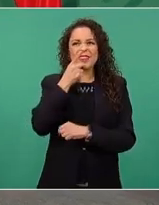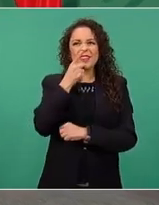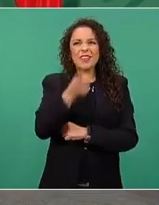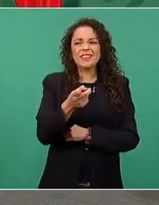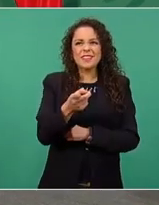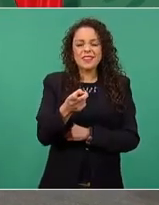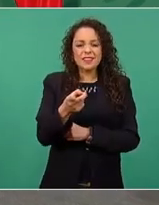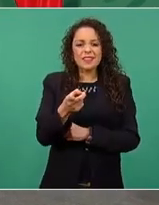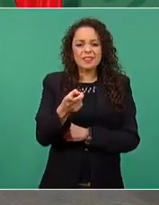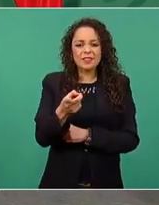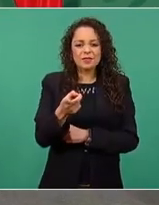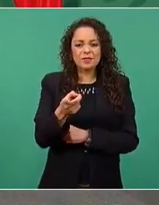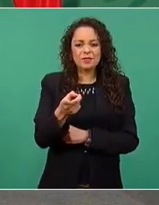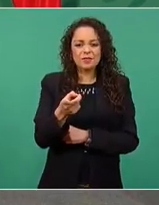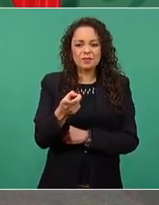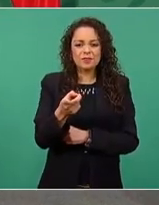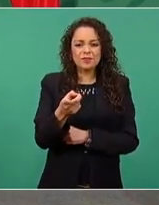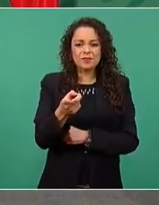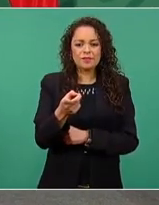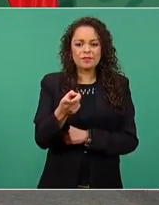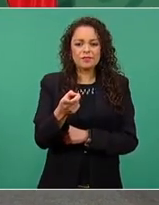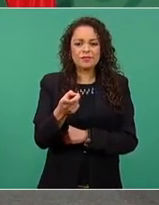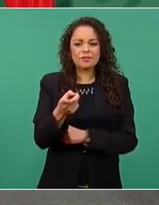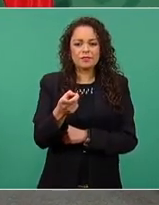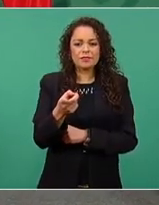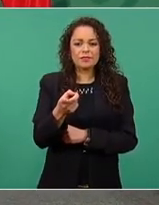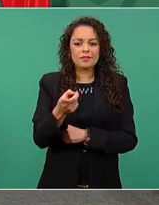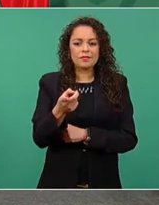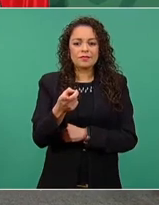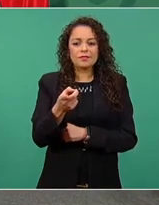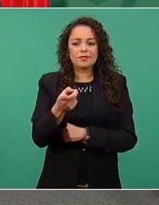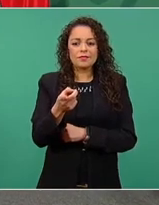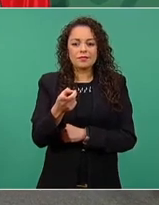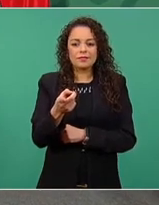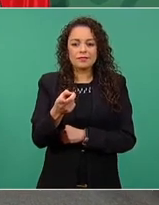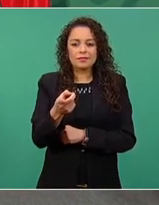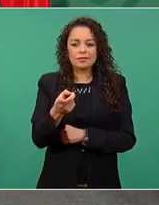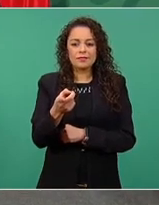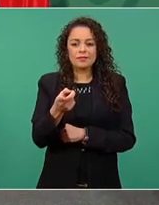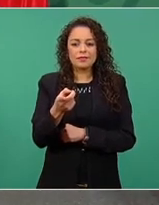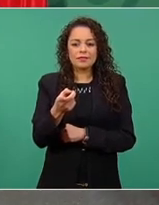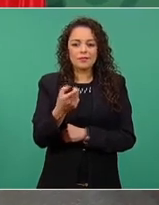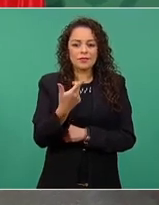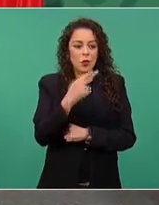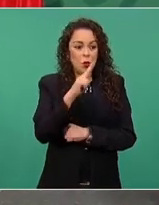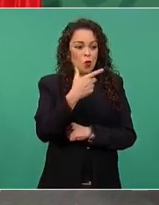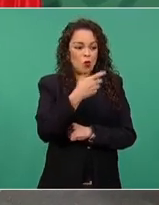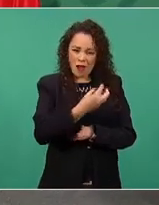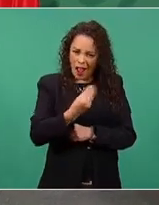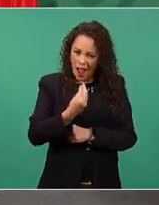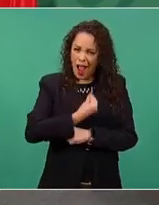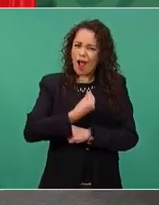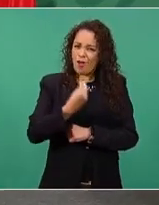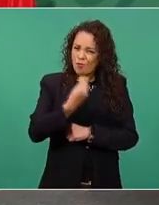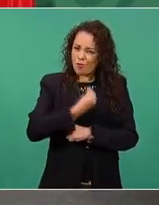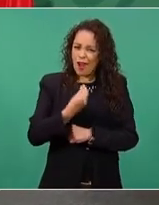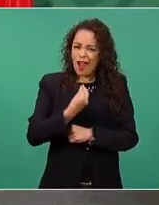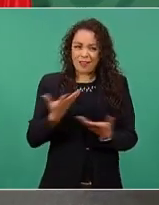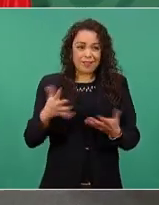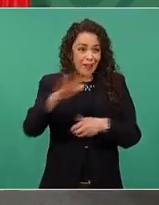aguanta, Hugo aguanta, el pueblo se levanta.